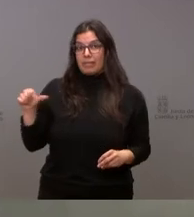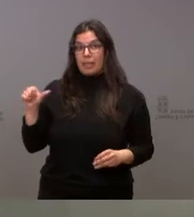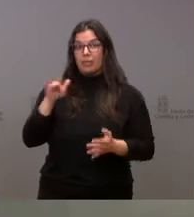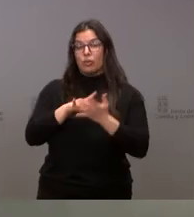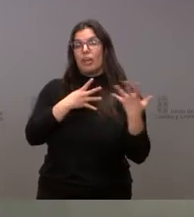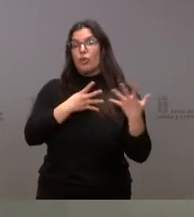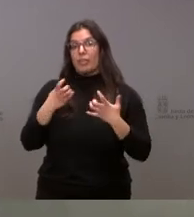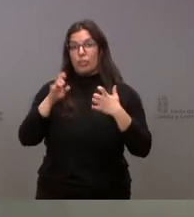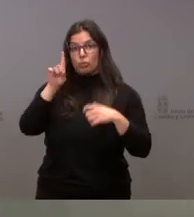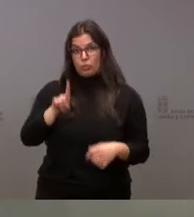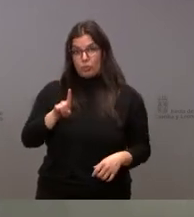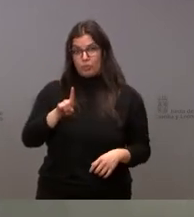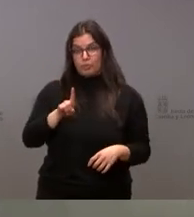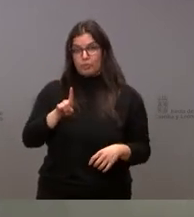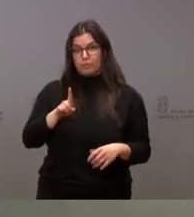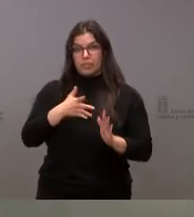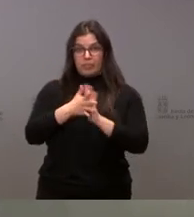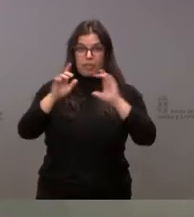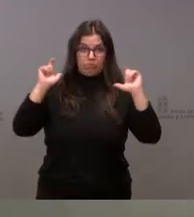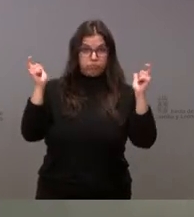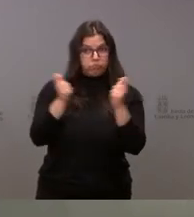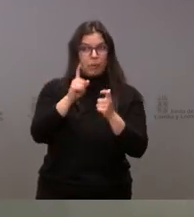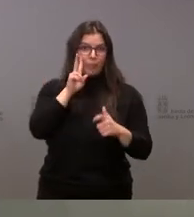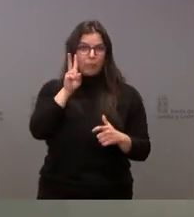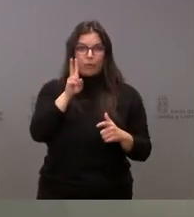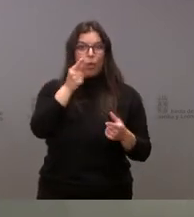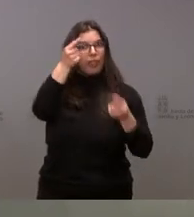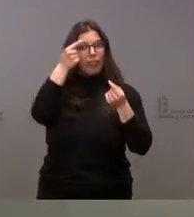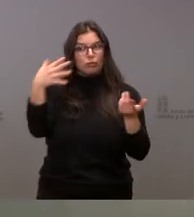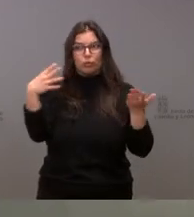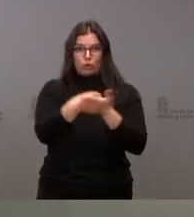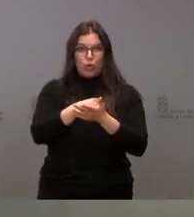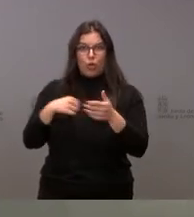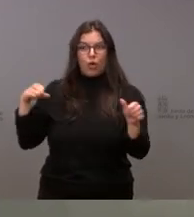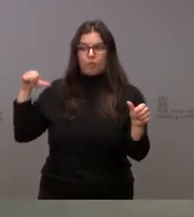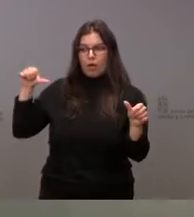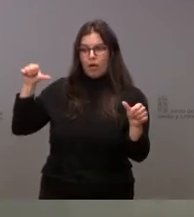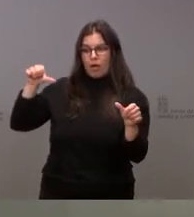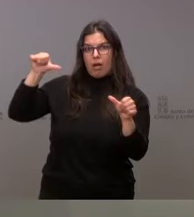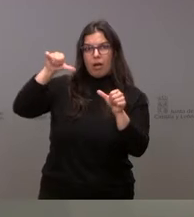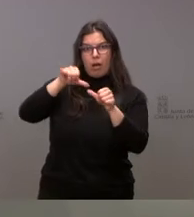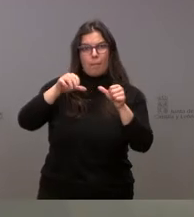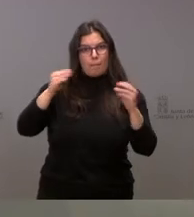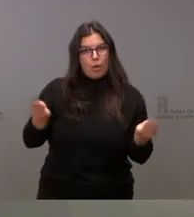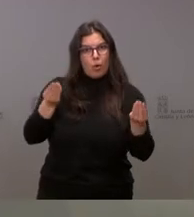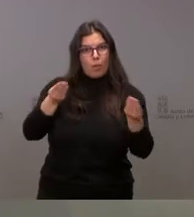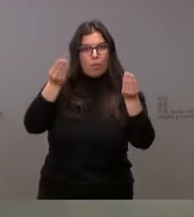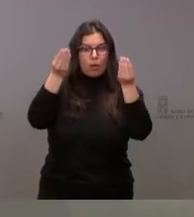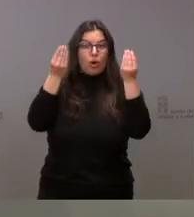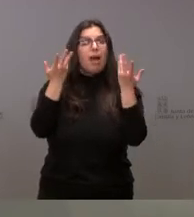901. En definitiva, estamos viendo como todos los datos vinculados a la pandemia, aún siendo